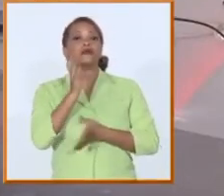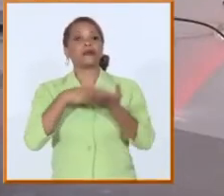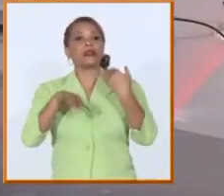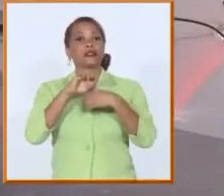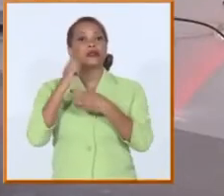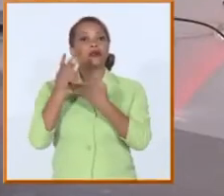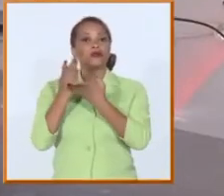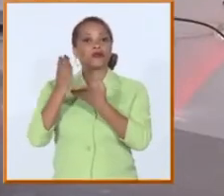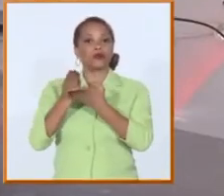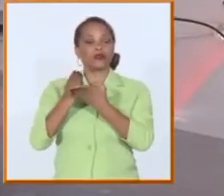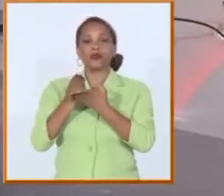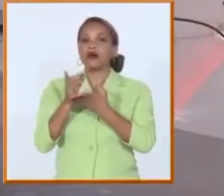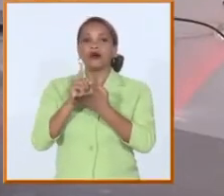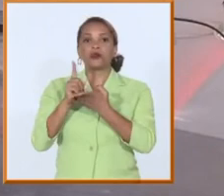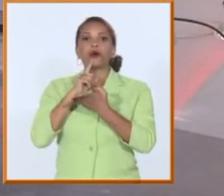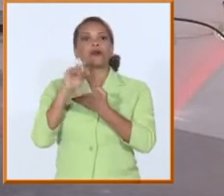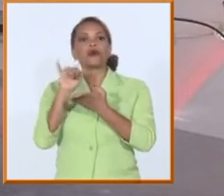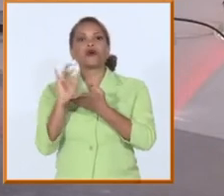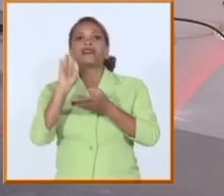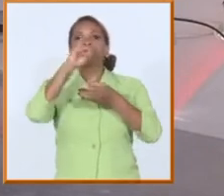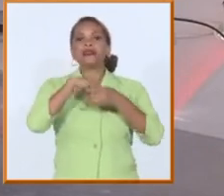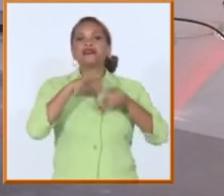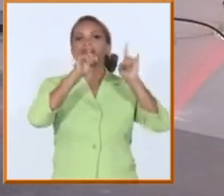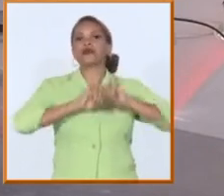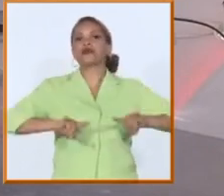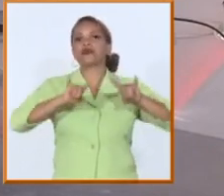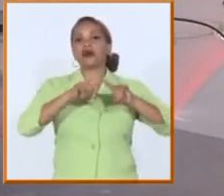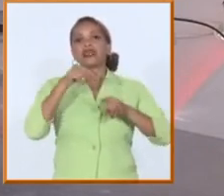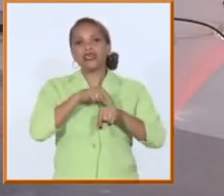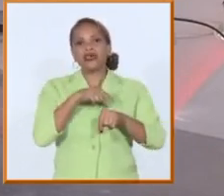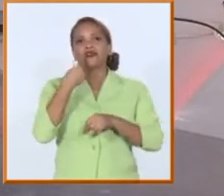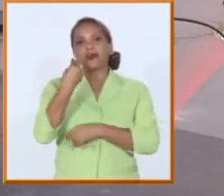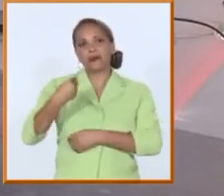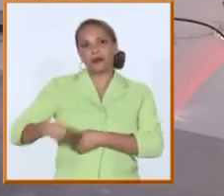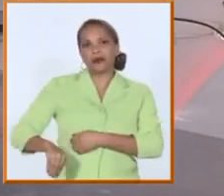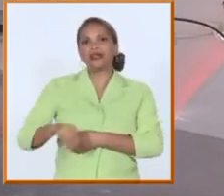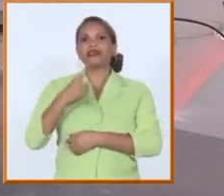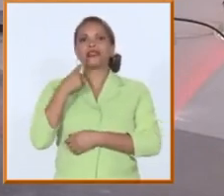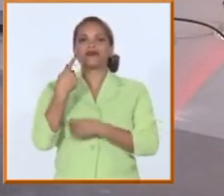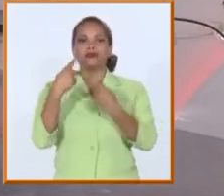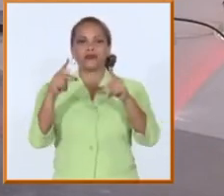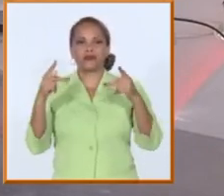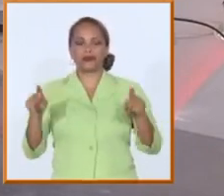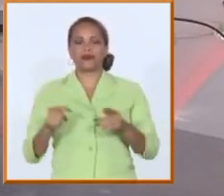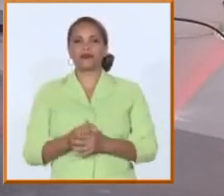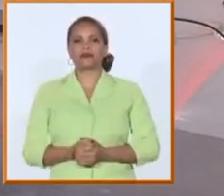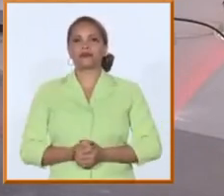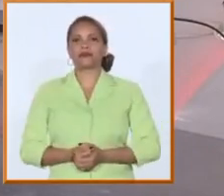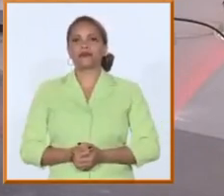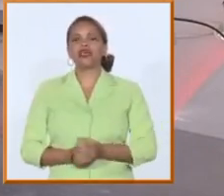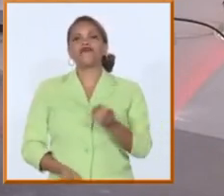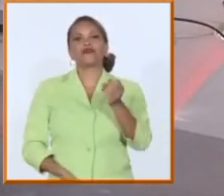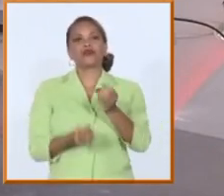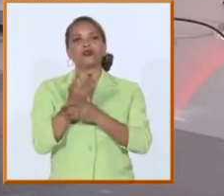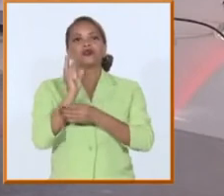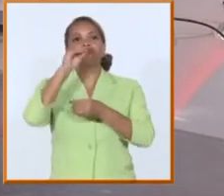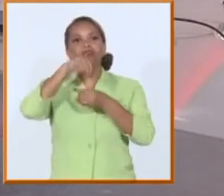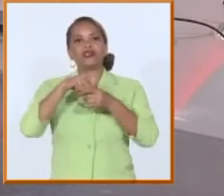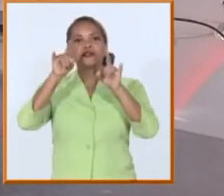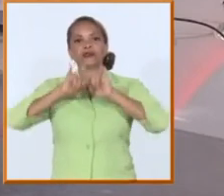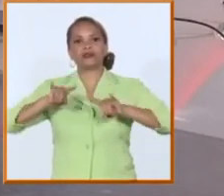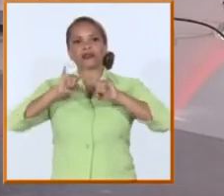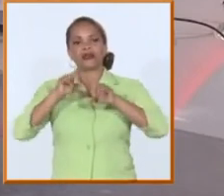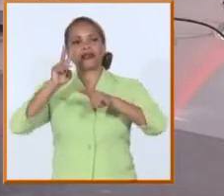están enclavados en universidades y en las cuales se aprovecha el talento de las universidades tenemos una fundación en la universidad de la Habana con una